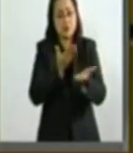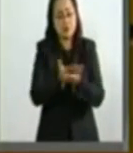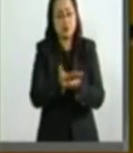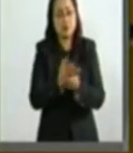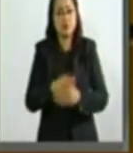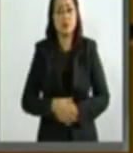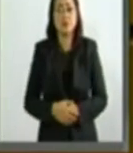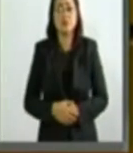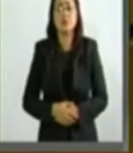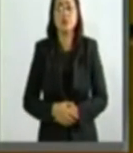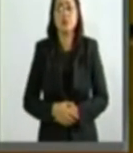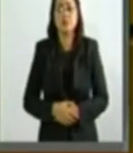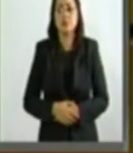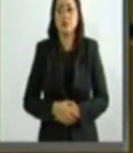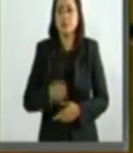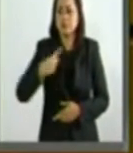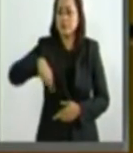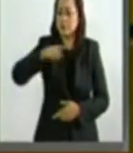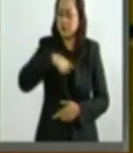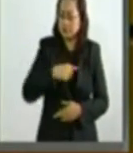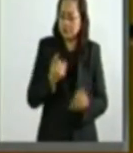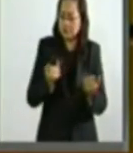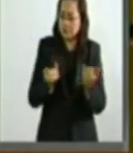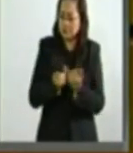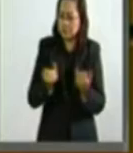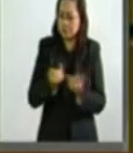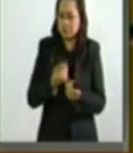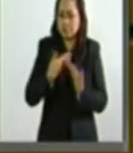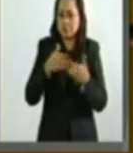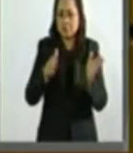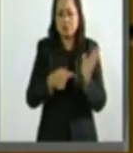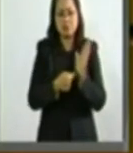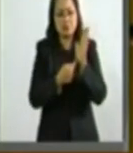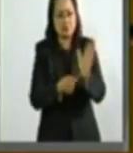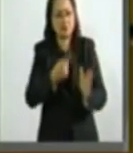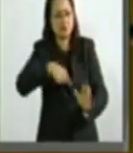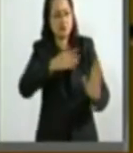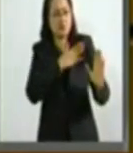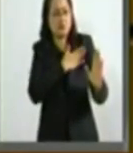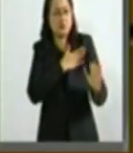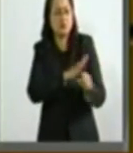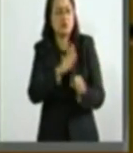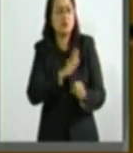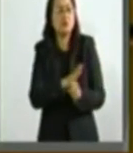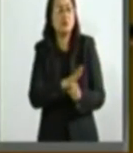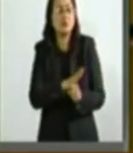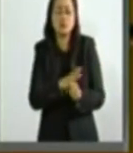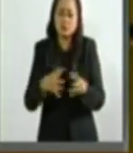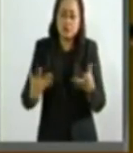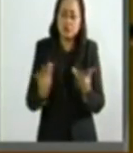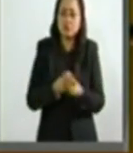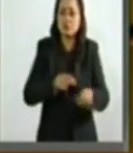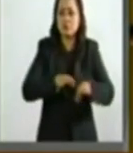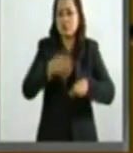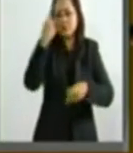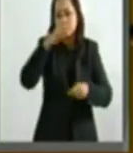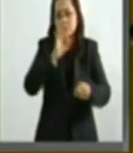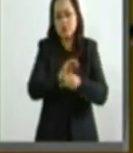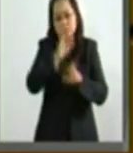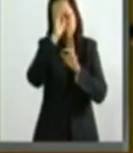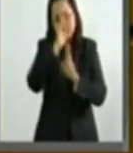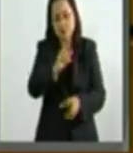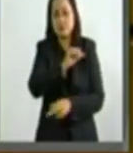y hacemos público nuestro compromiso de trabajar en favor del